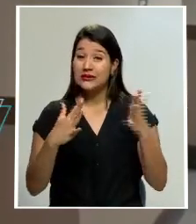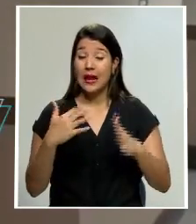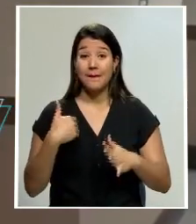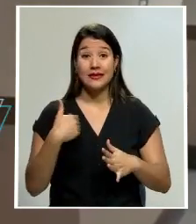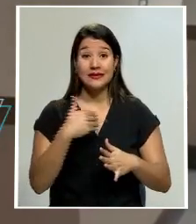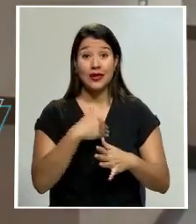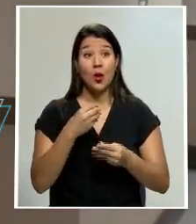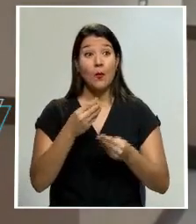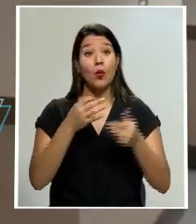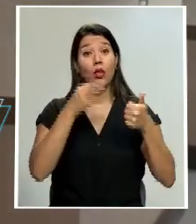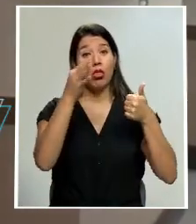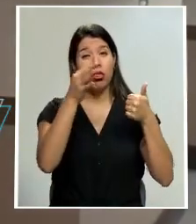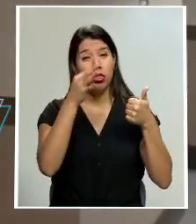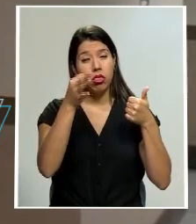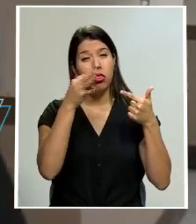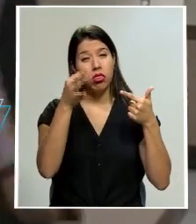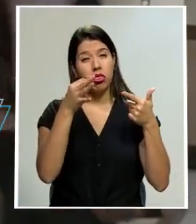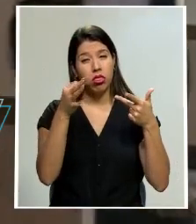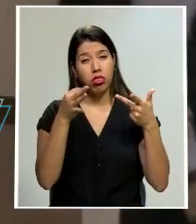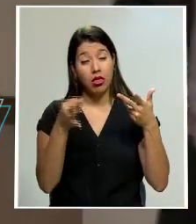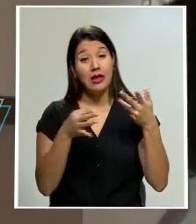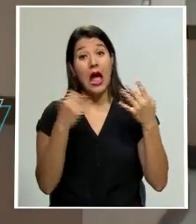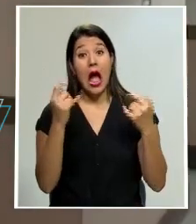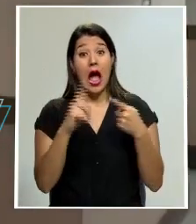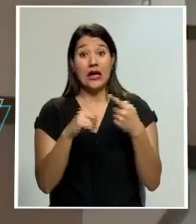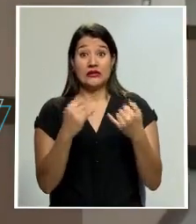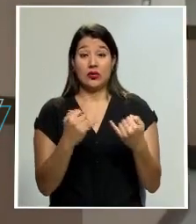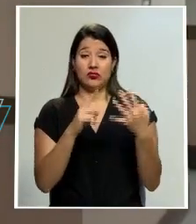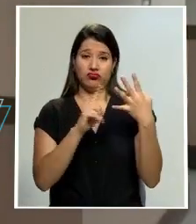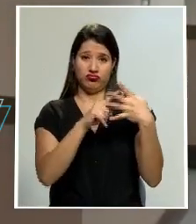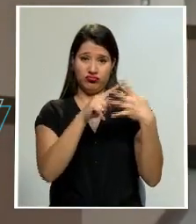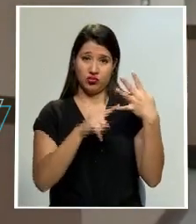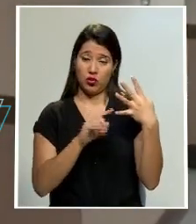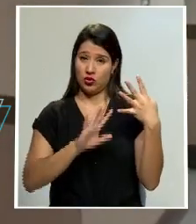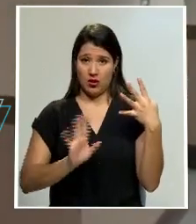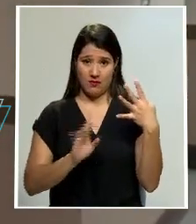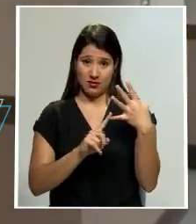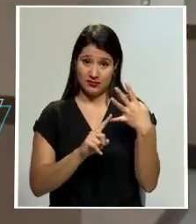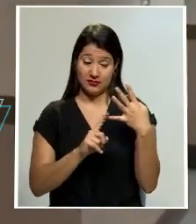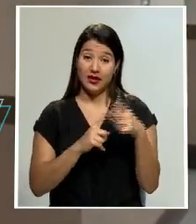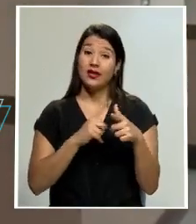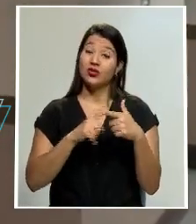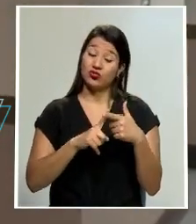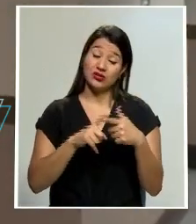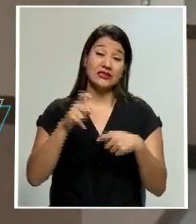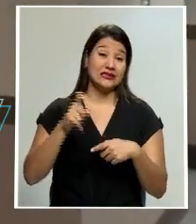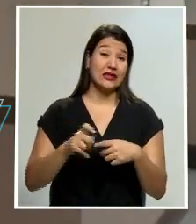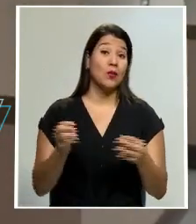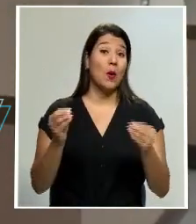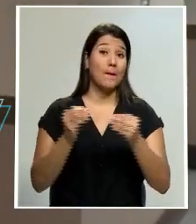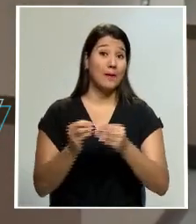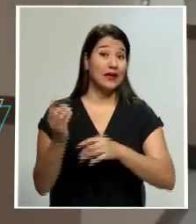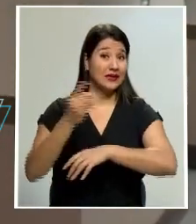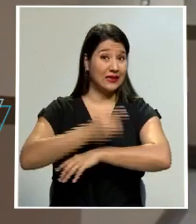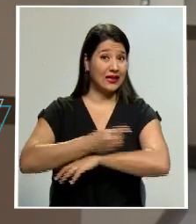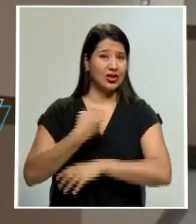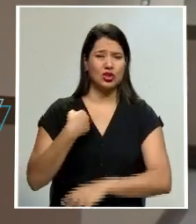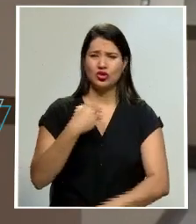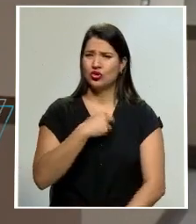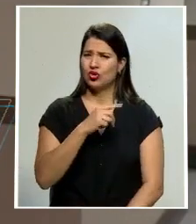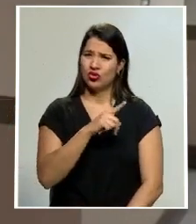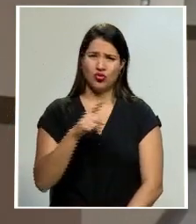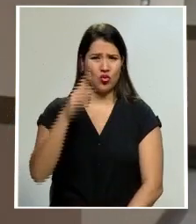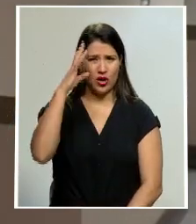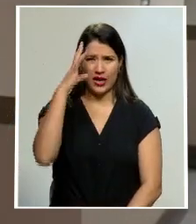a uno, vamos por el cuarto, posiblemente esto va a tardar varios días más, no creemos que hoy termine el